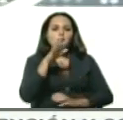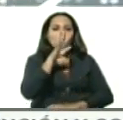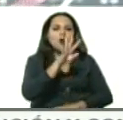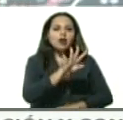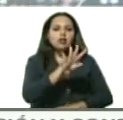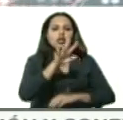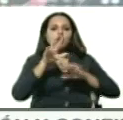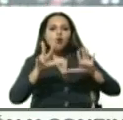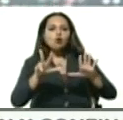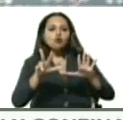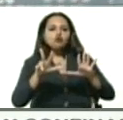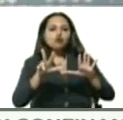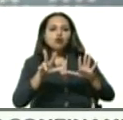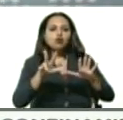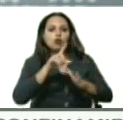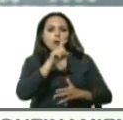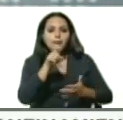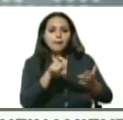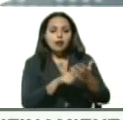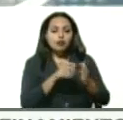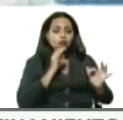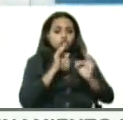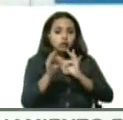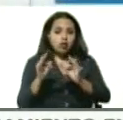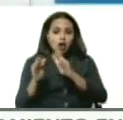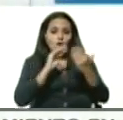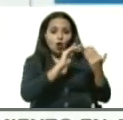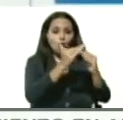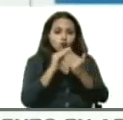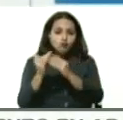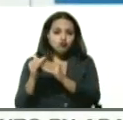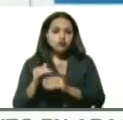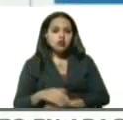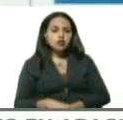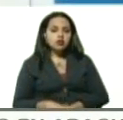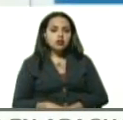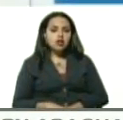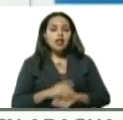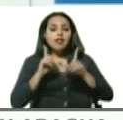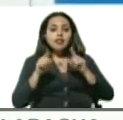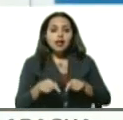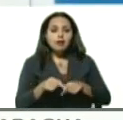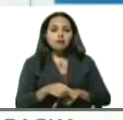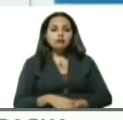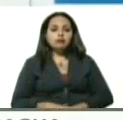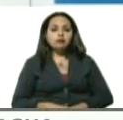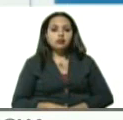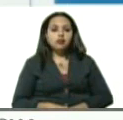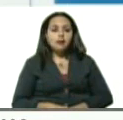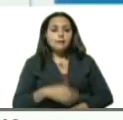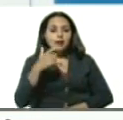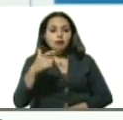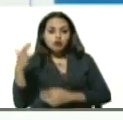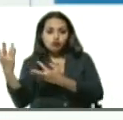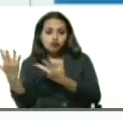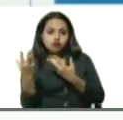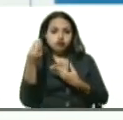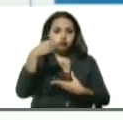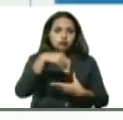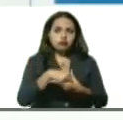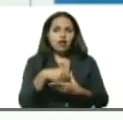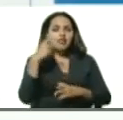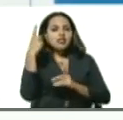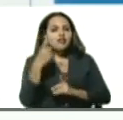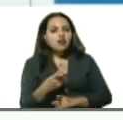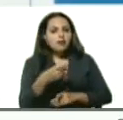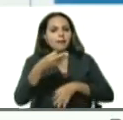casos, entre casos de transmisión comunitaria y casos importados. Debemos señalar,